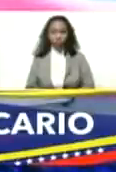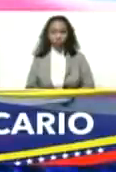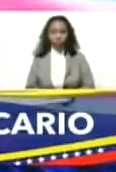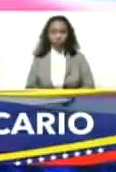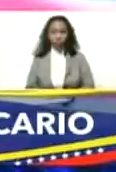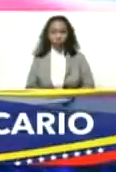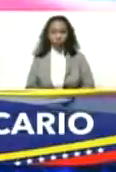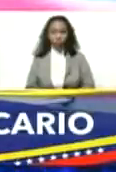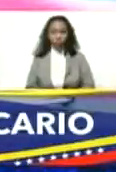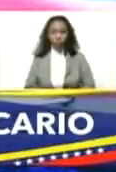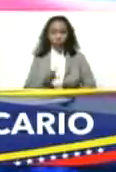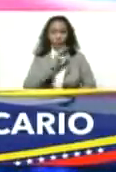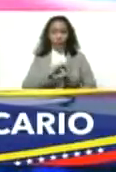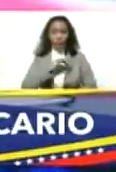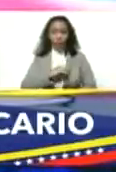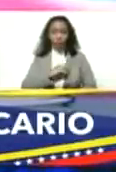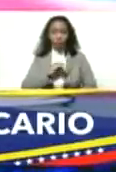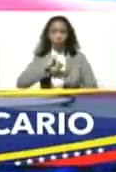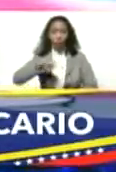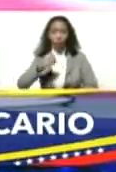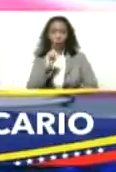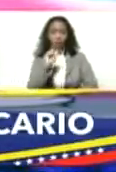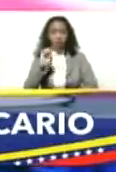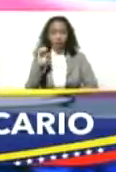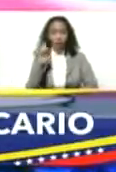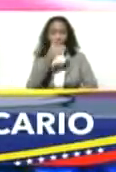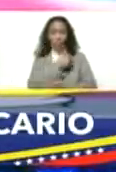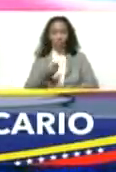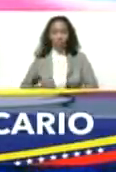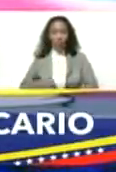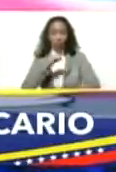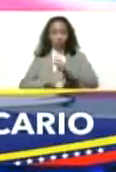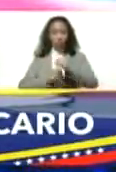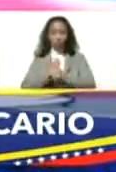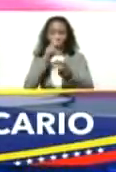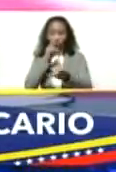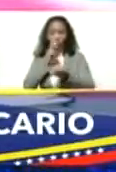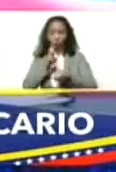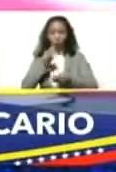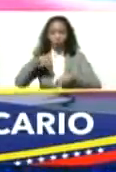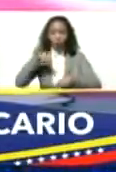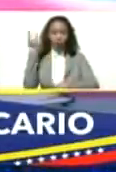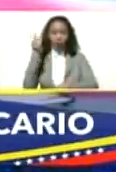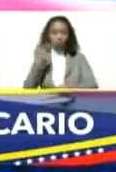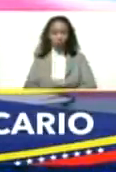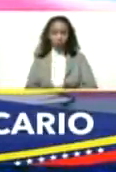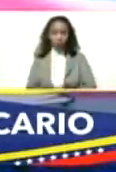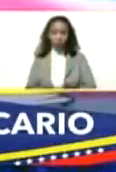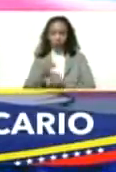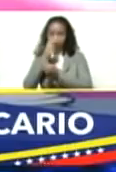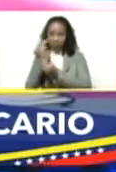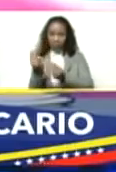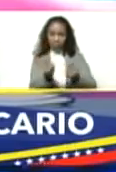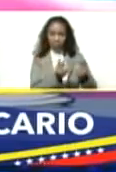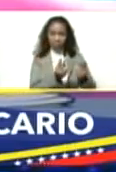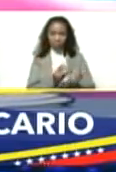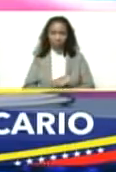Señor José María Nogueroles, presidente de la Asociación Bancaria de Venezuela, bienvenido.